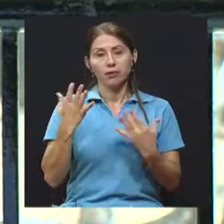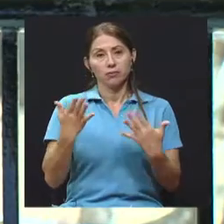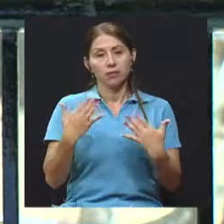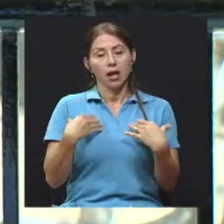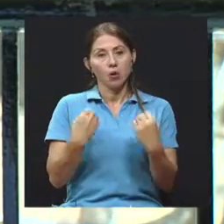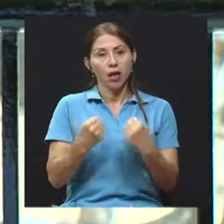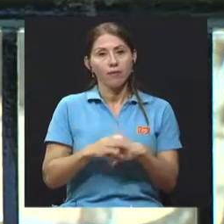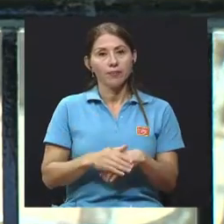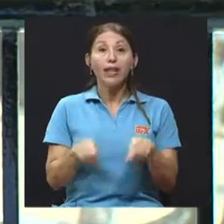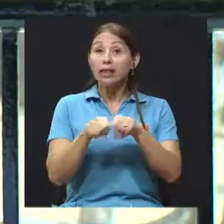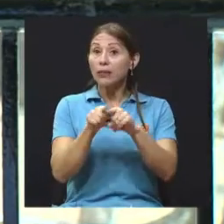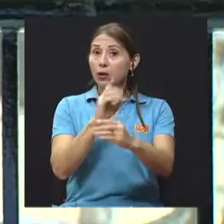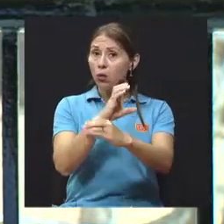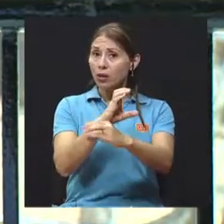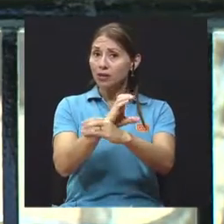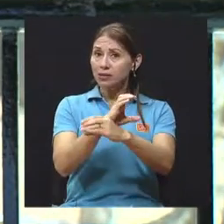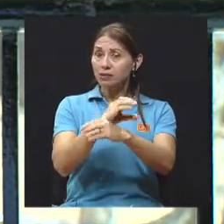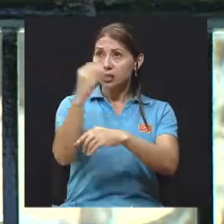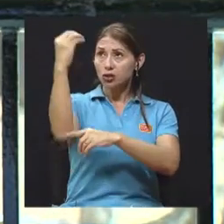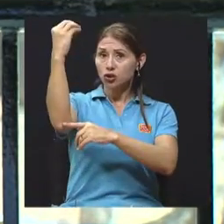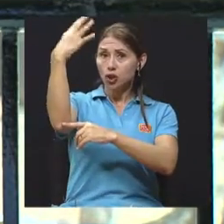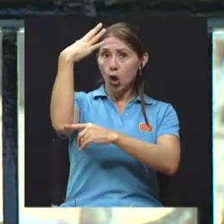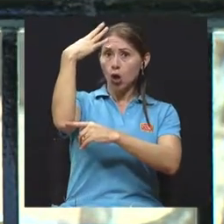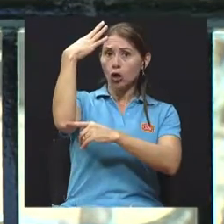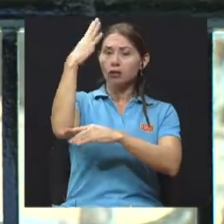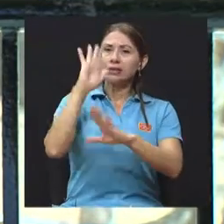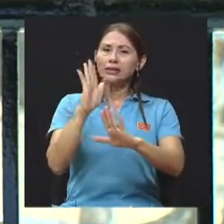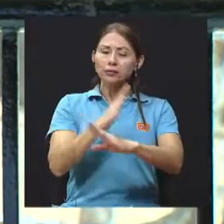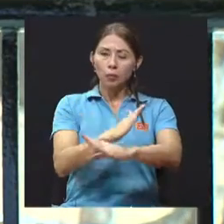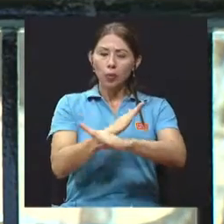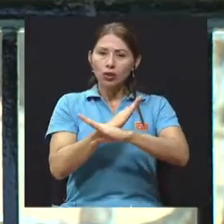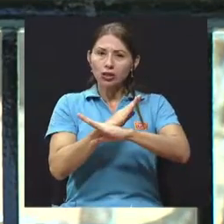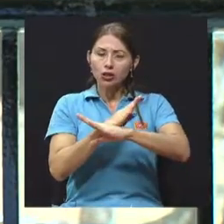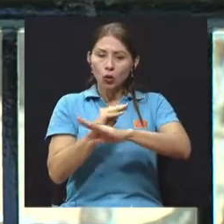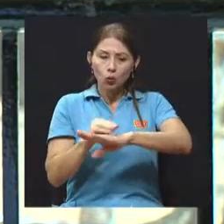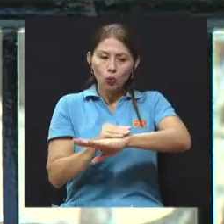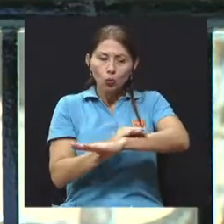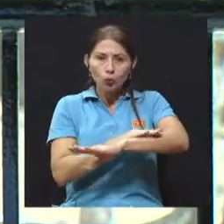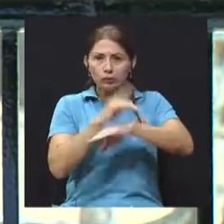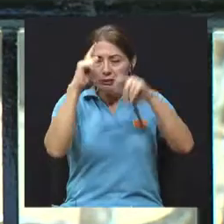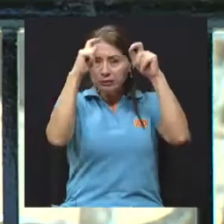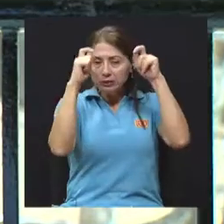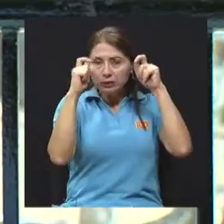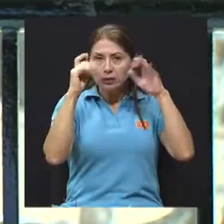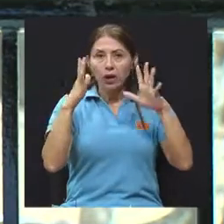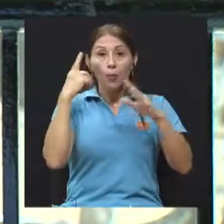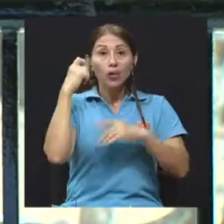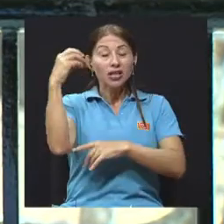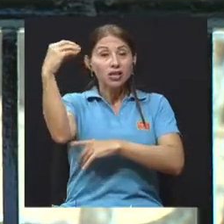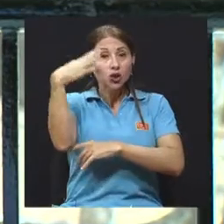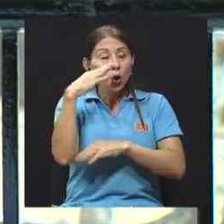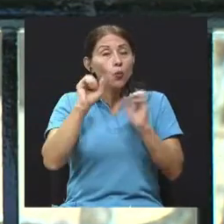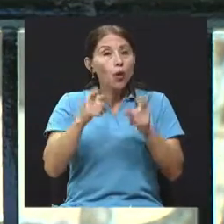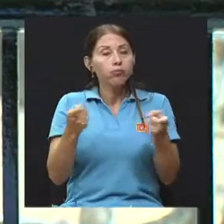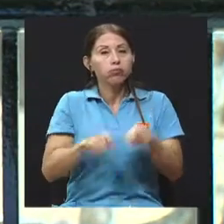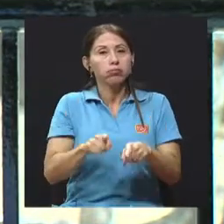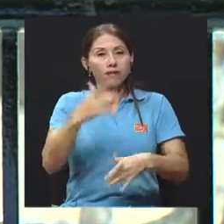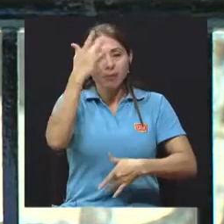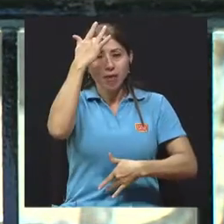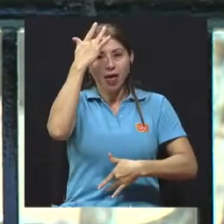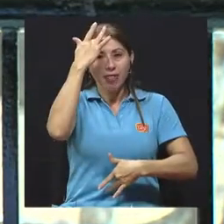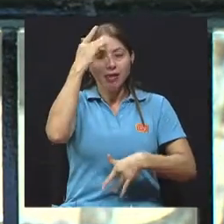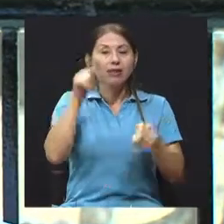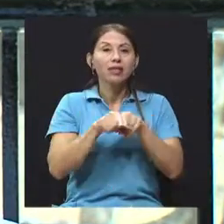Lo otro es cuidarse del sol. La protección hacia el sol es importantísima. El sol es no solo desencadenante de la enfermedad, sino que es uno de los posibles,